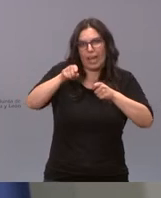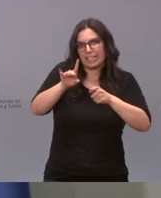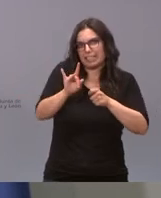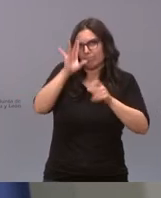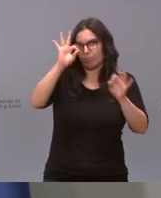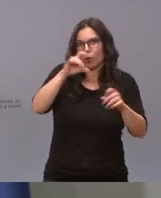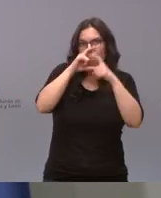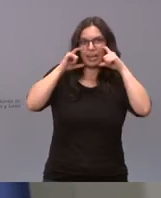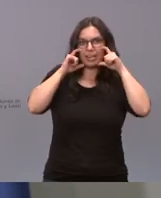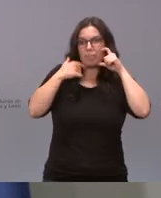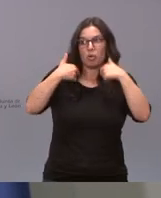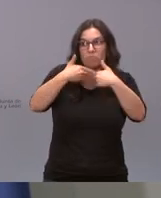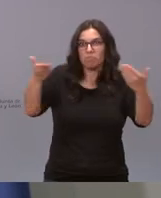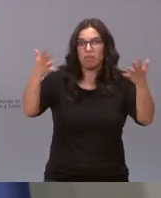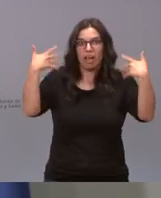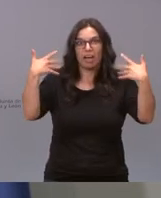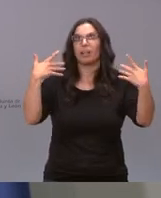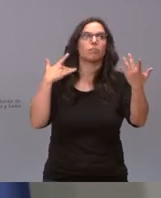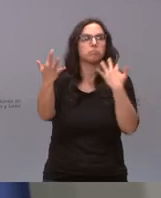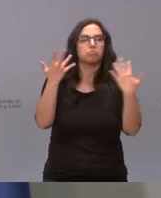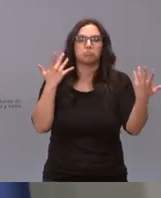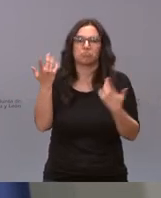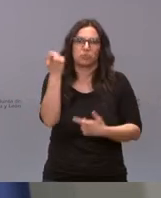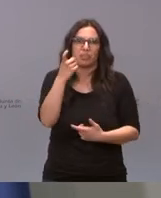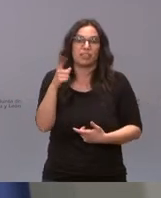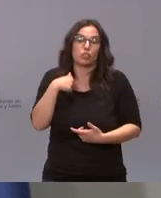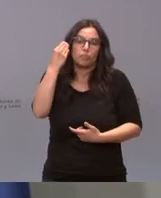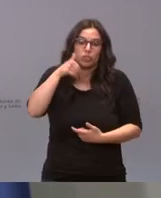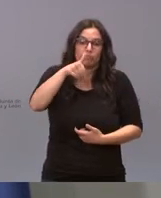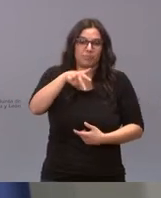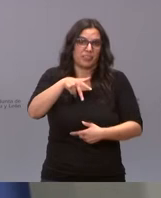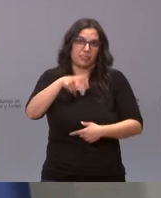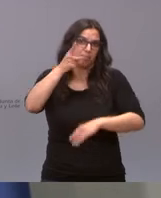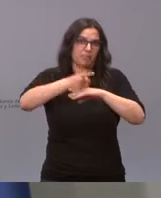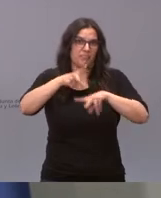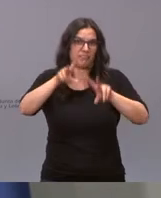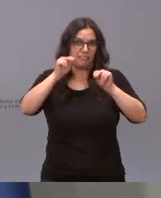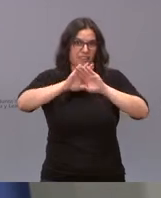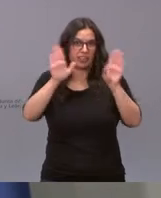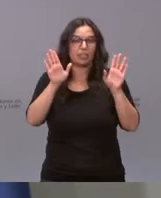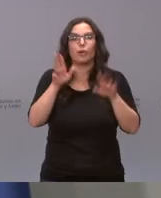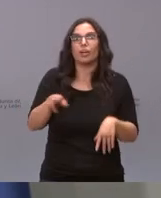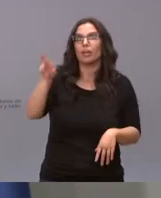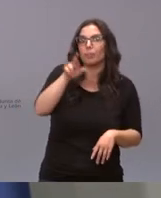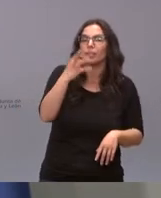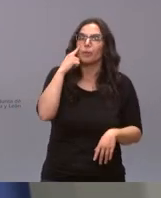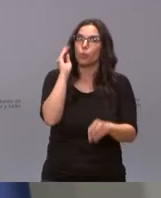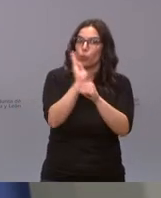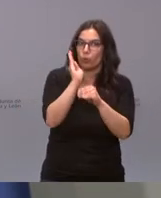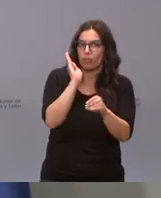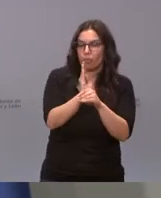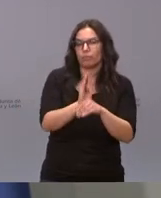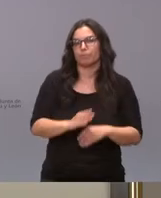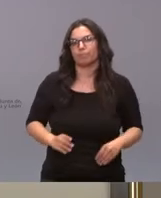entonces yo creo que estamos sí más cerca del final de esa restricción pero insistimos en que hay que mantener la prudencia una vía la posible